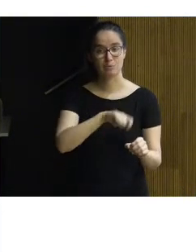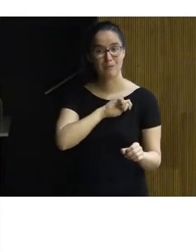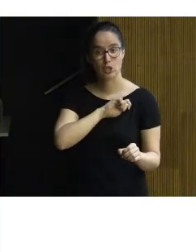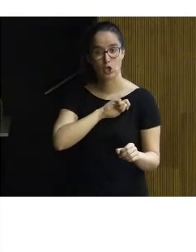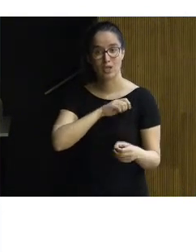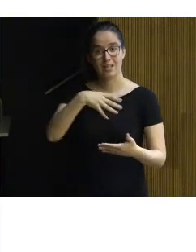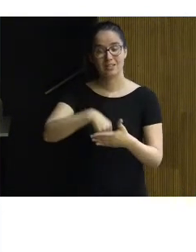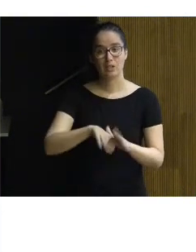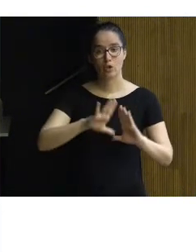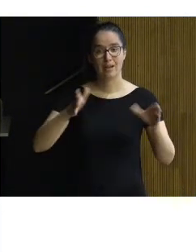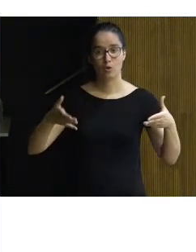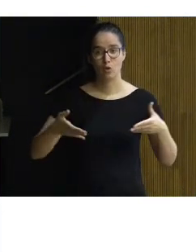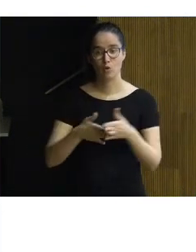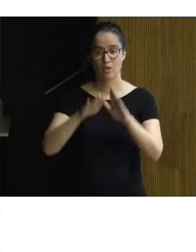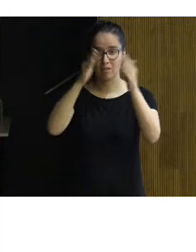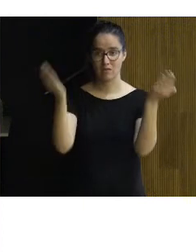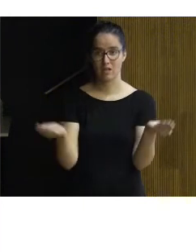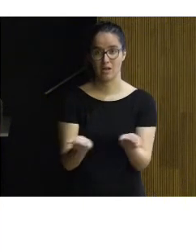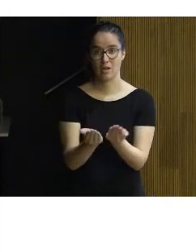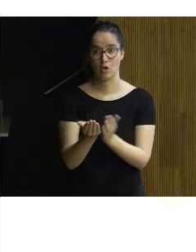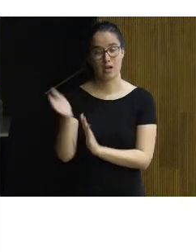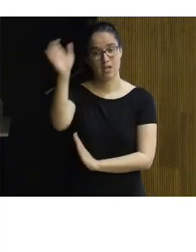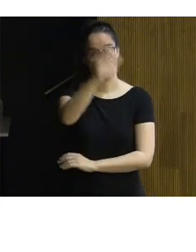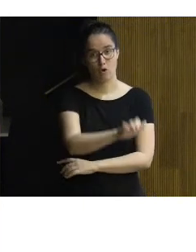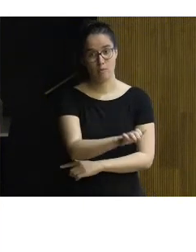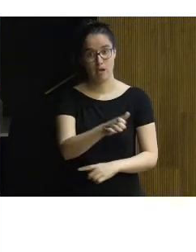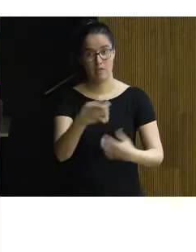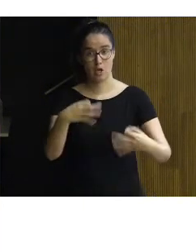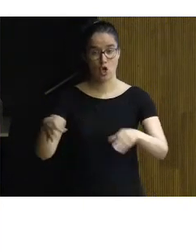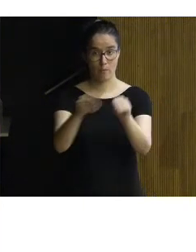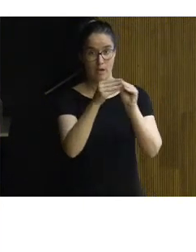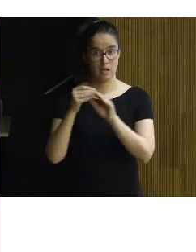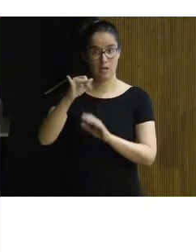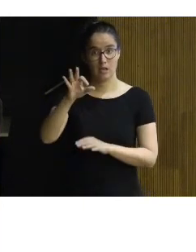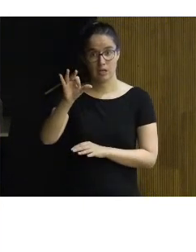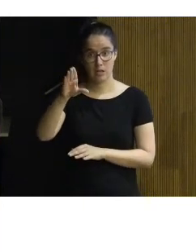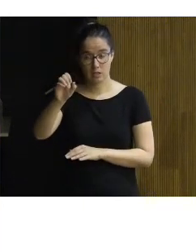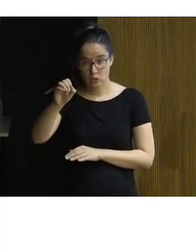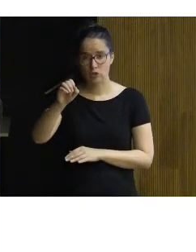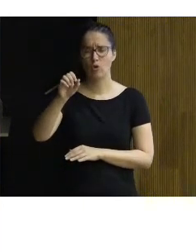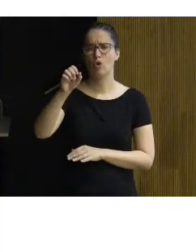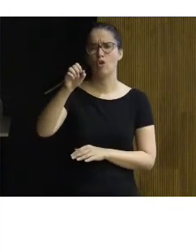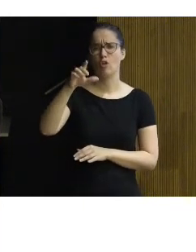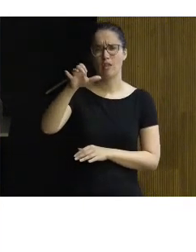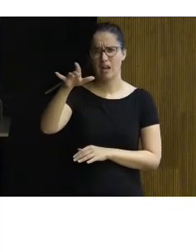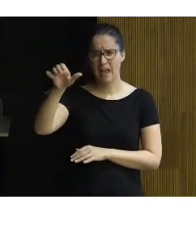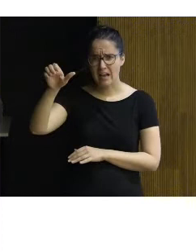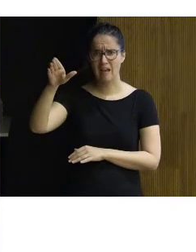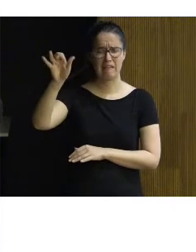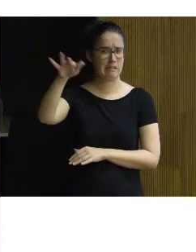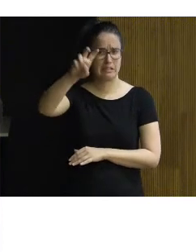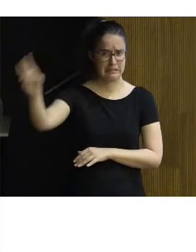en la comunidad internacional y europea normalizadora, ISO, IEC, ITU, CEN, CENELEC, ETSI